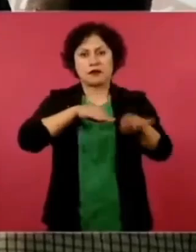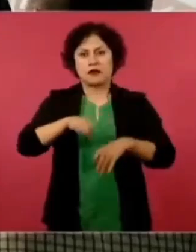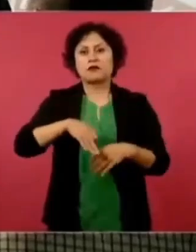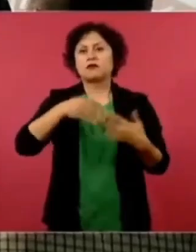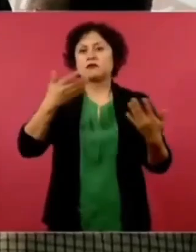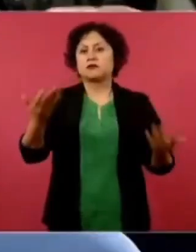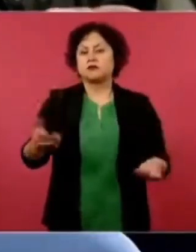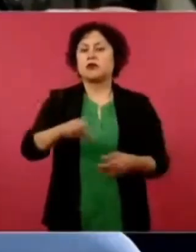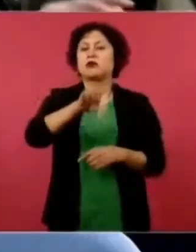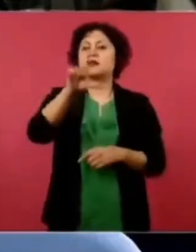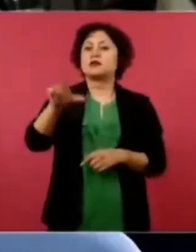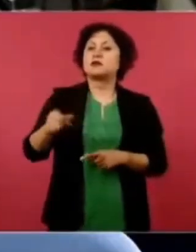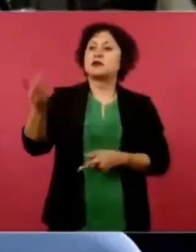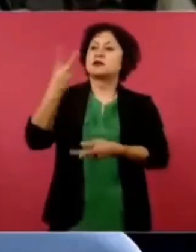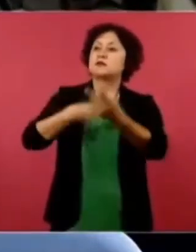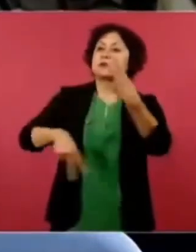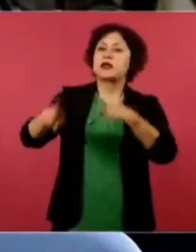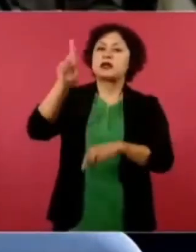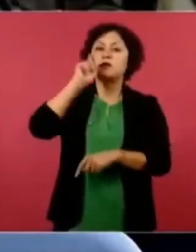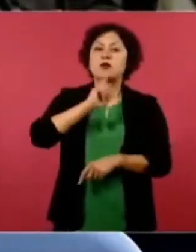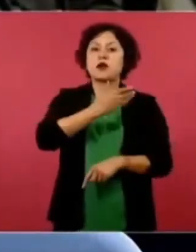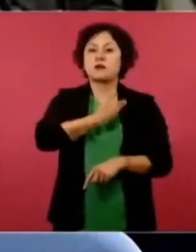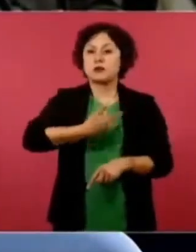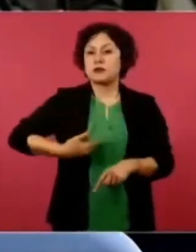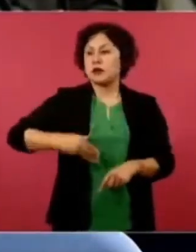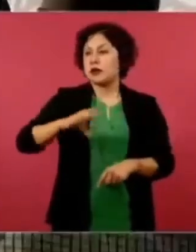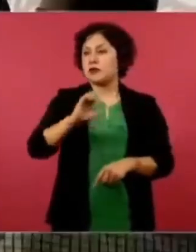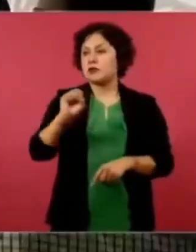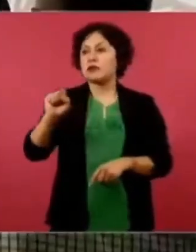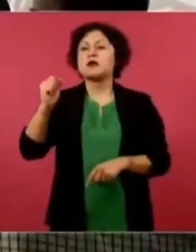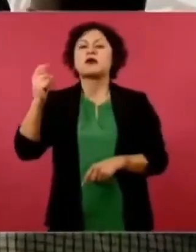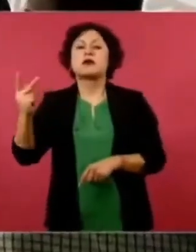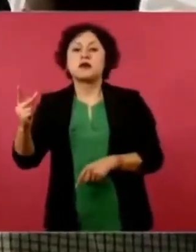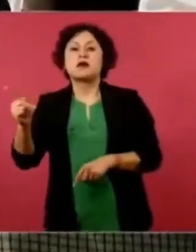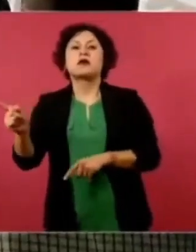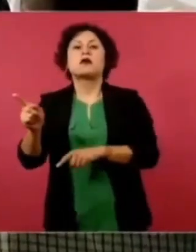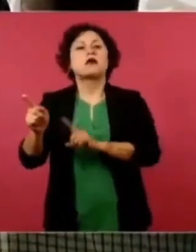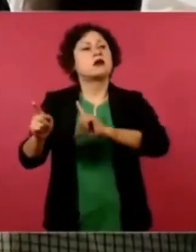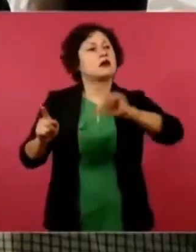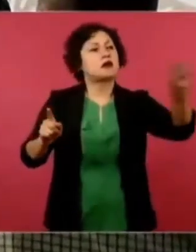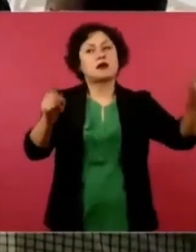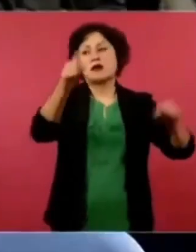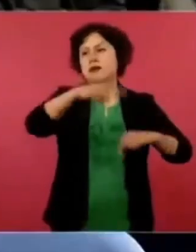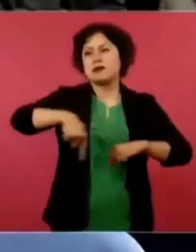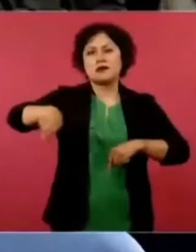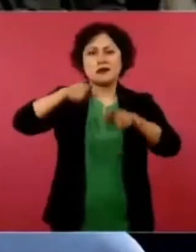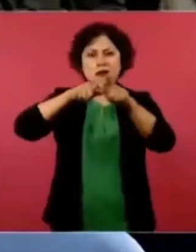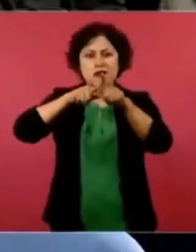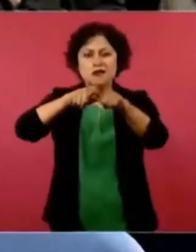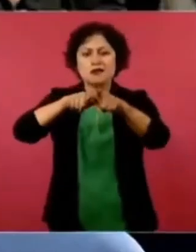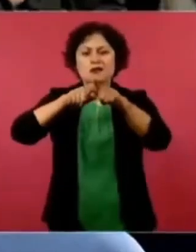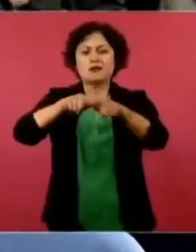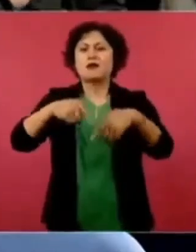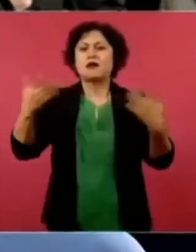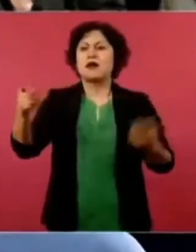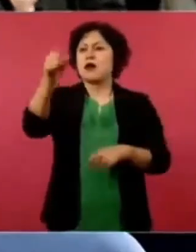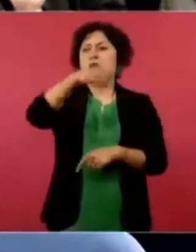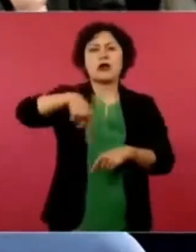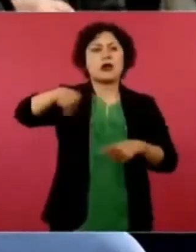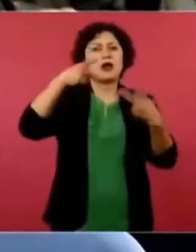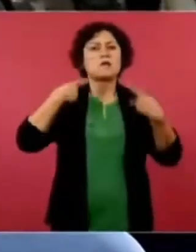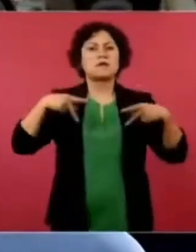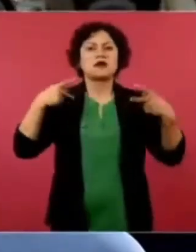Sheinbaum y van a seguir haciendo ese trabajo invaluable. Sí, que dicen. Es gente que no está, no se ha enriquecido, que no está…